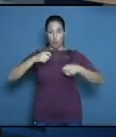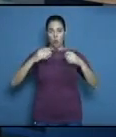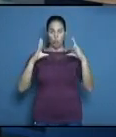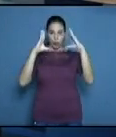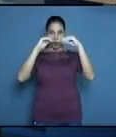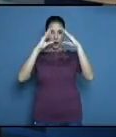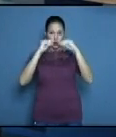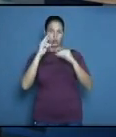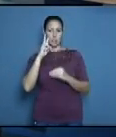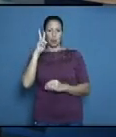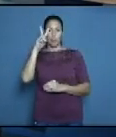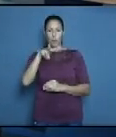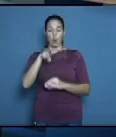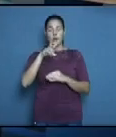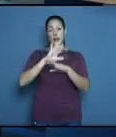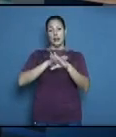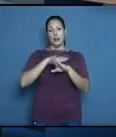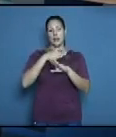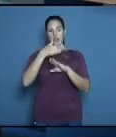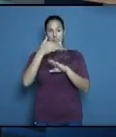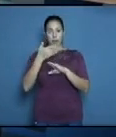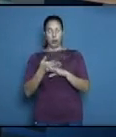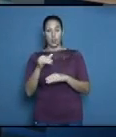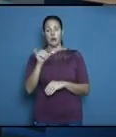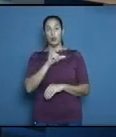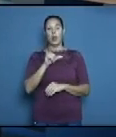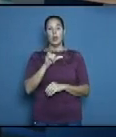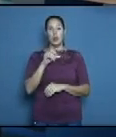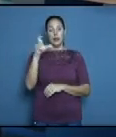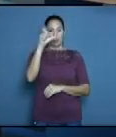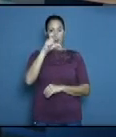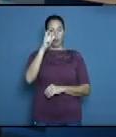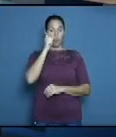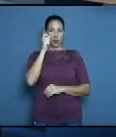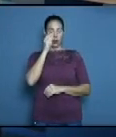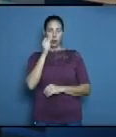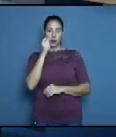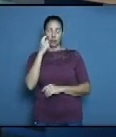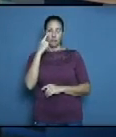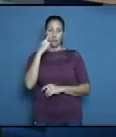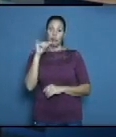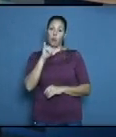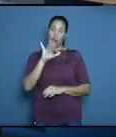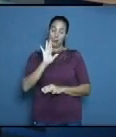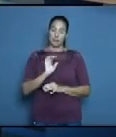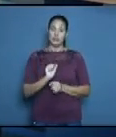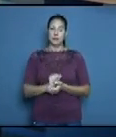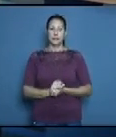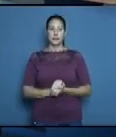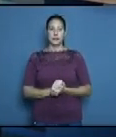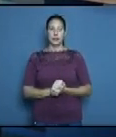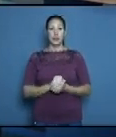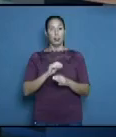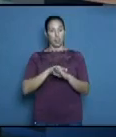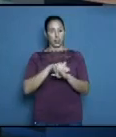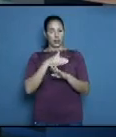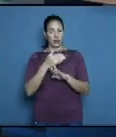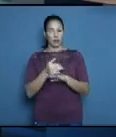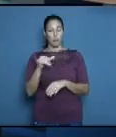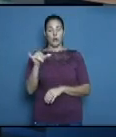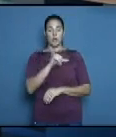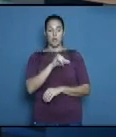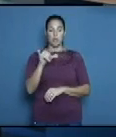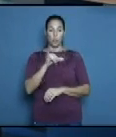un rato después de que el camagullano dispute la final de cruceros también entre cuerdas disfrutaremos de la presentación